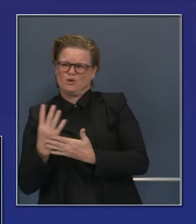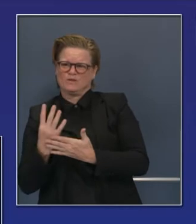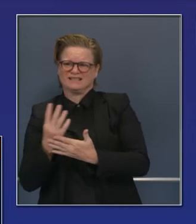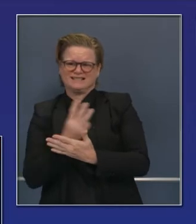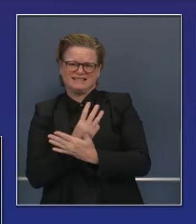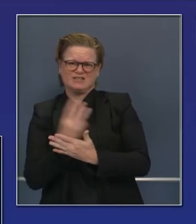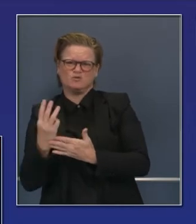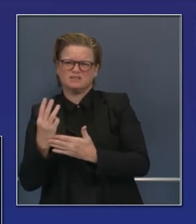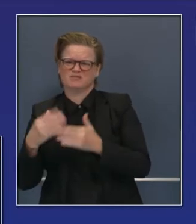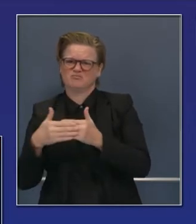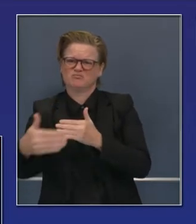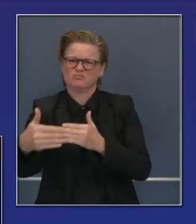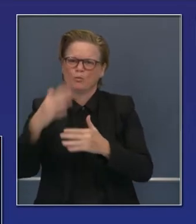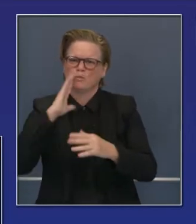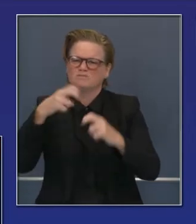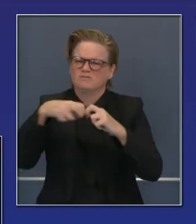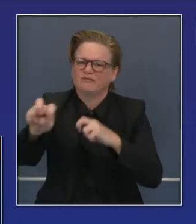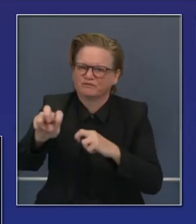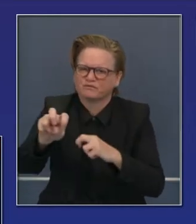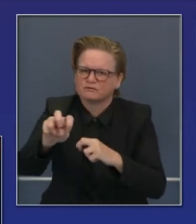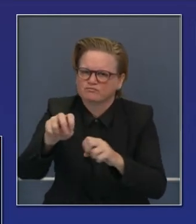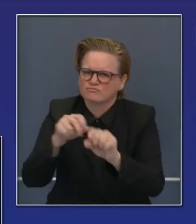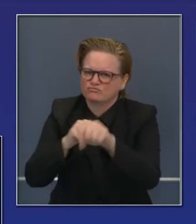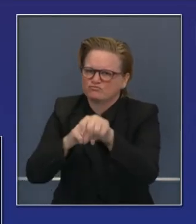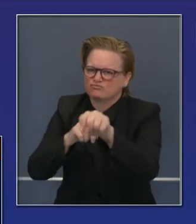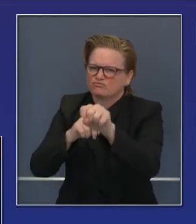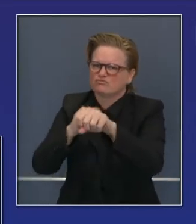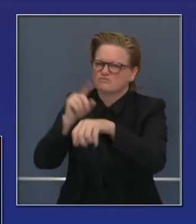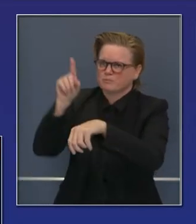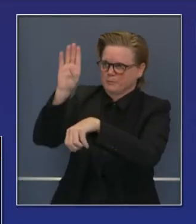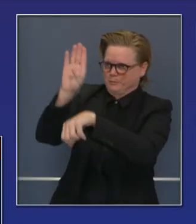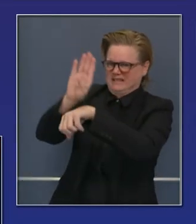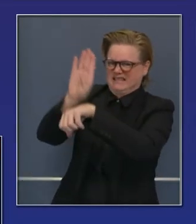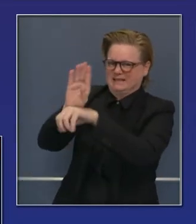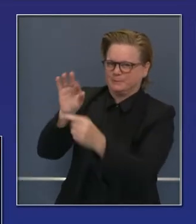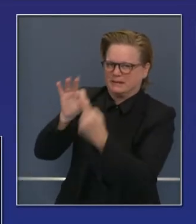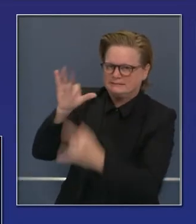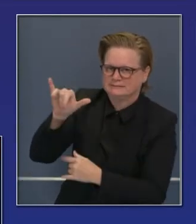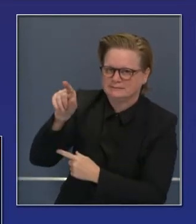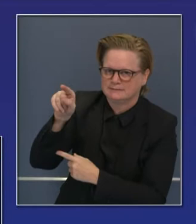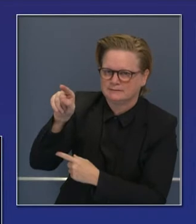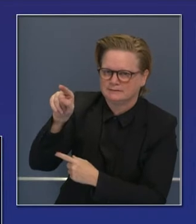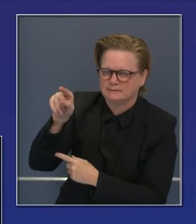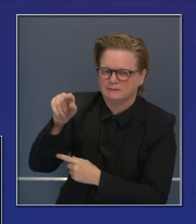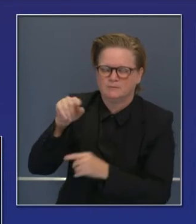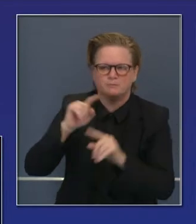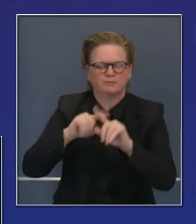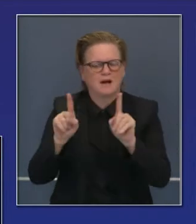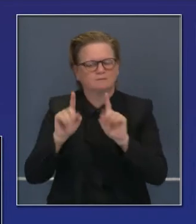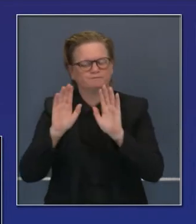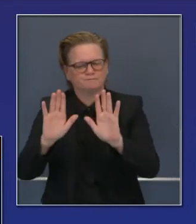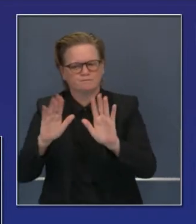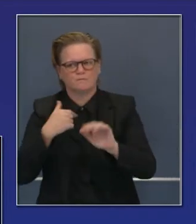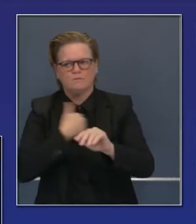hasta dos meses. Hablamos negocios, hablamos de mejorar el sistema para distribución de vacunas y controlar el